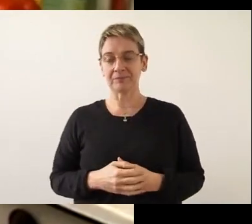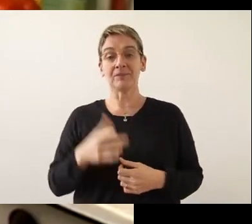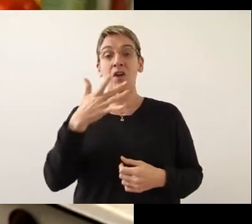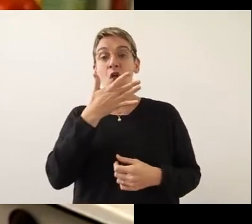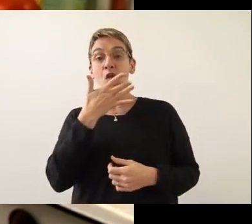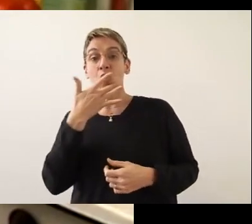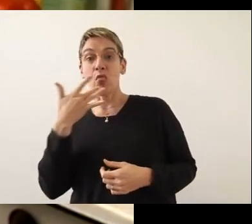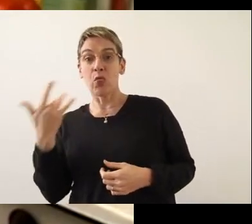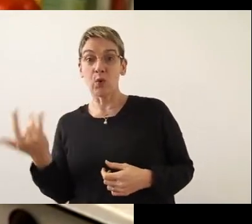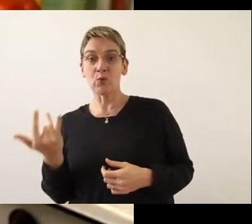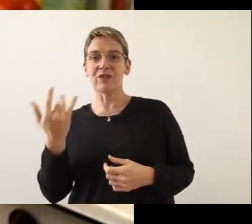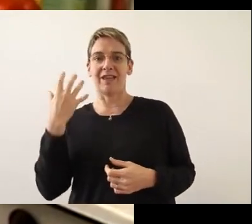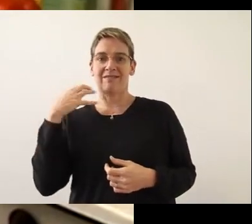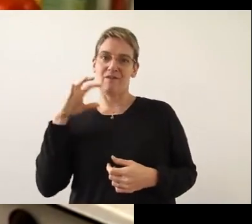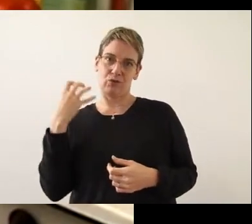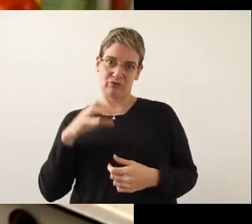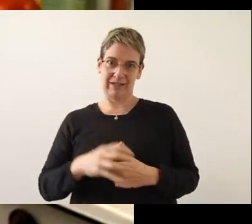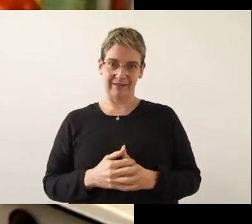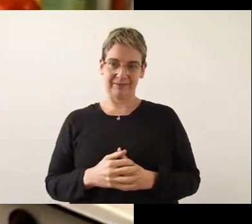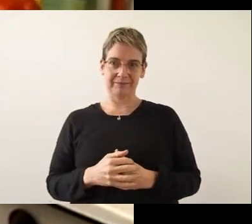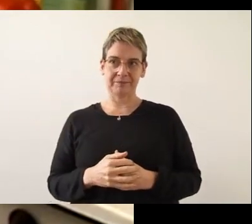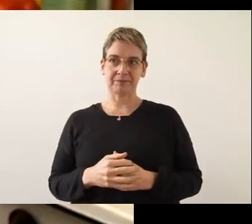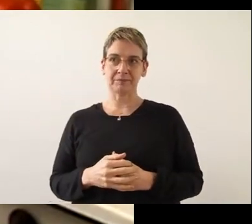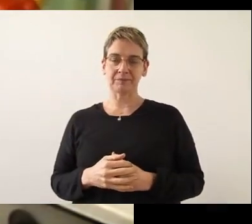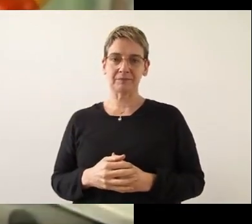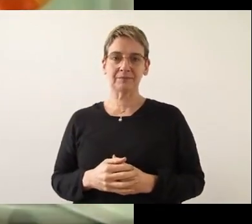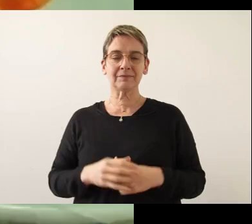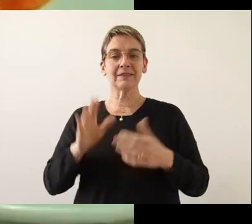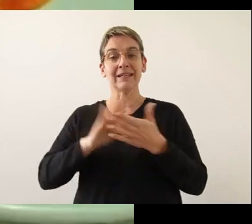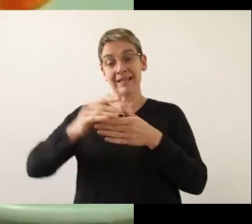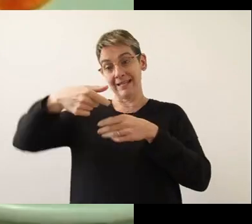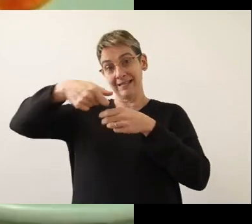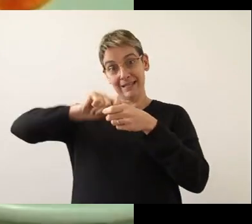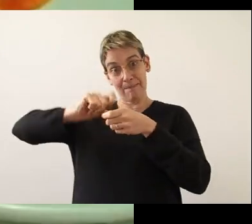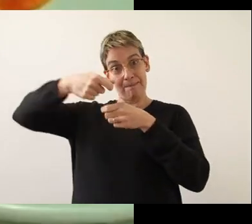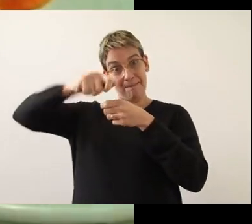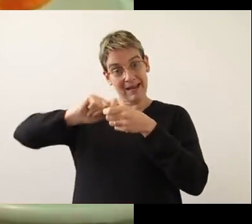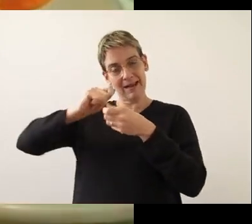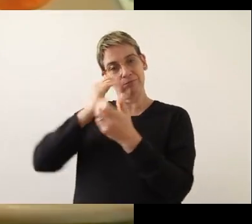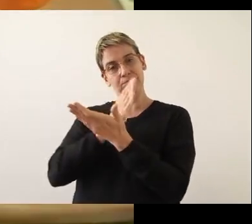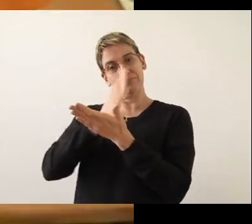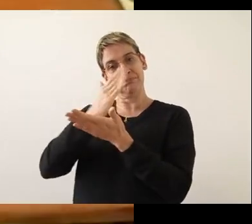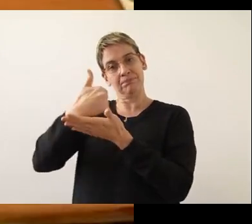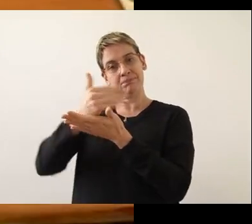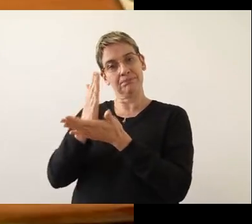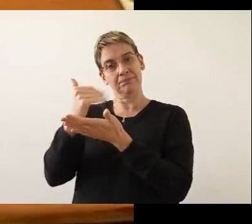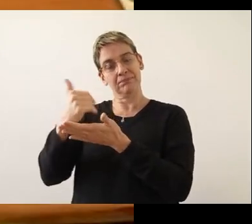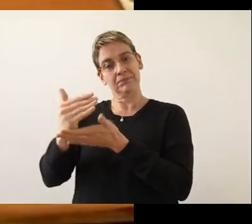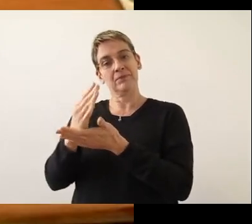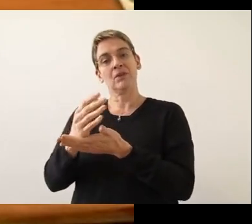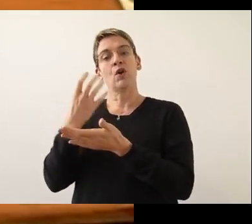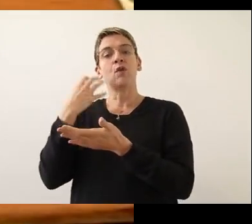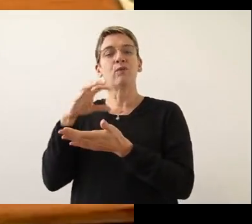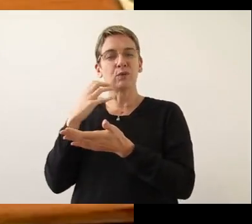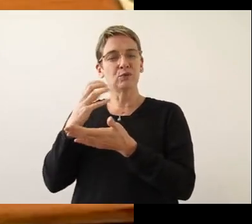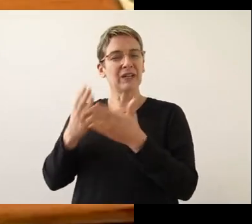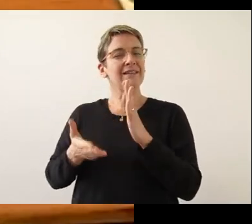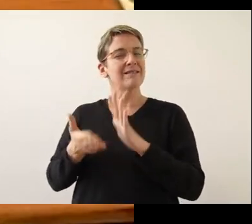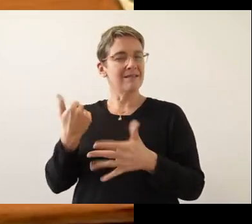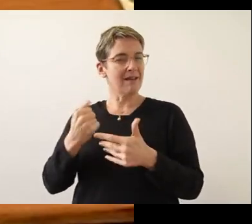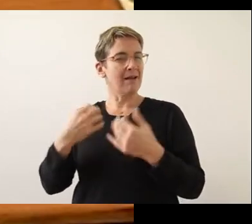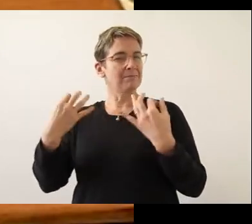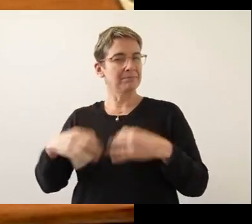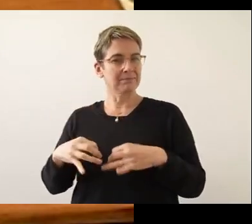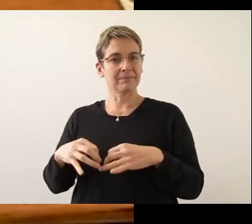dulces de frutas. Se pelan y se pican frutas maduras o